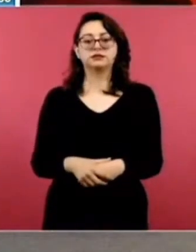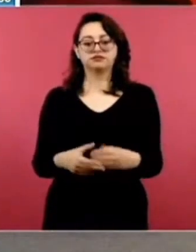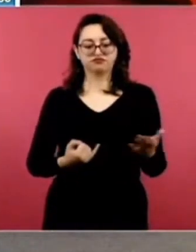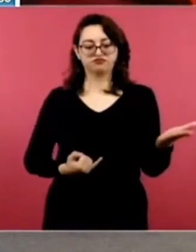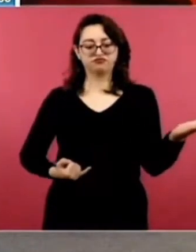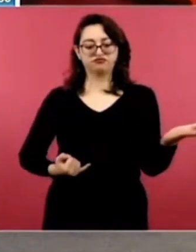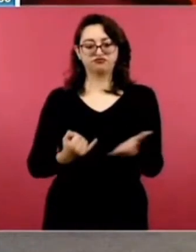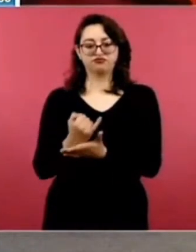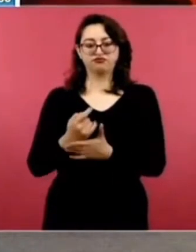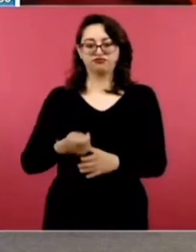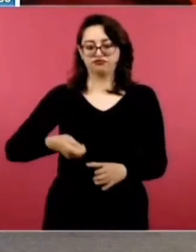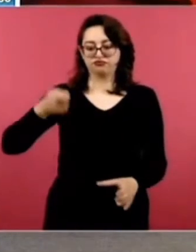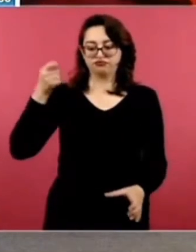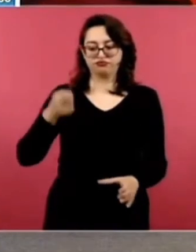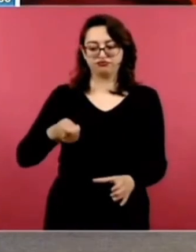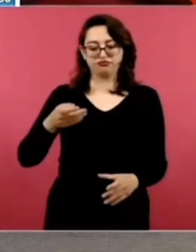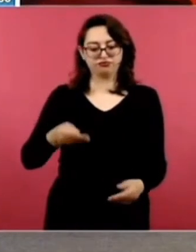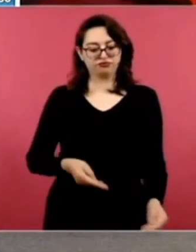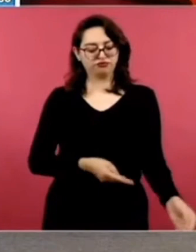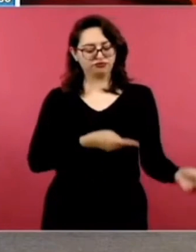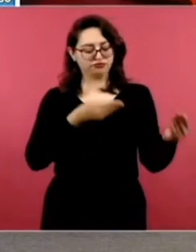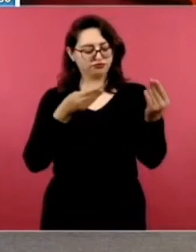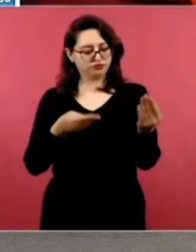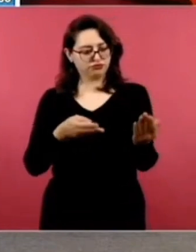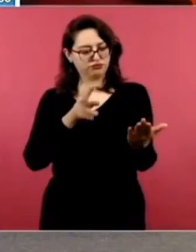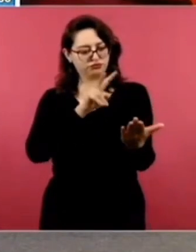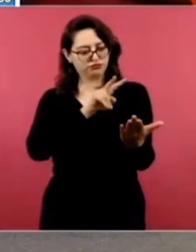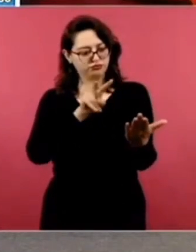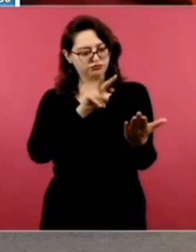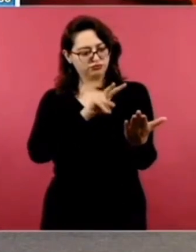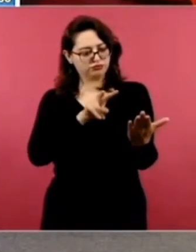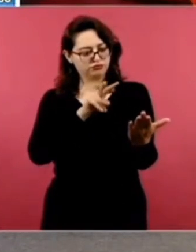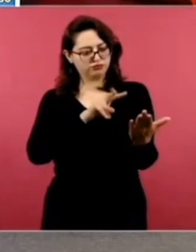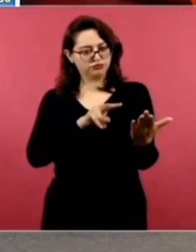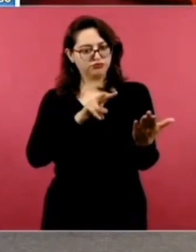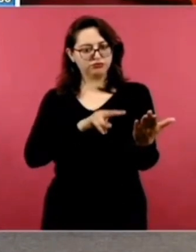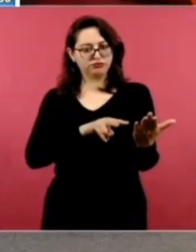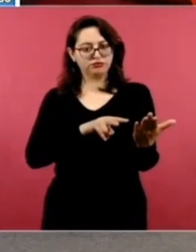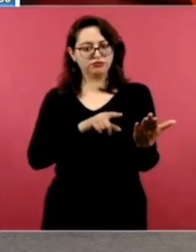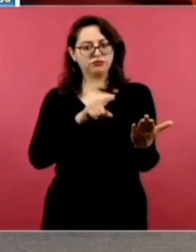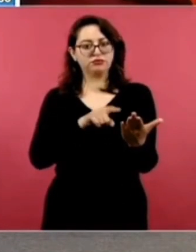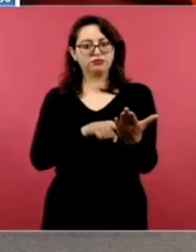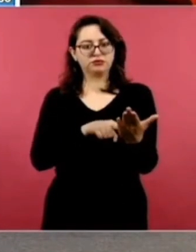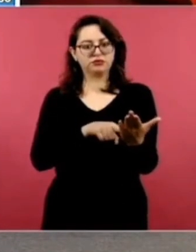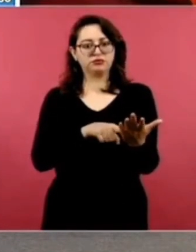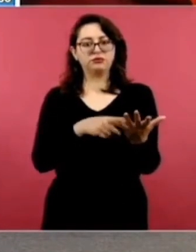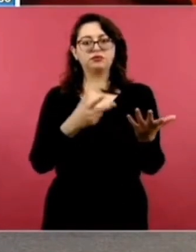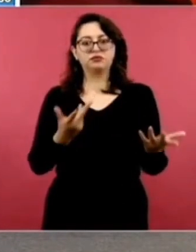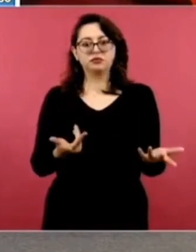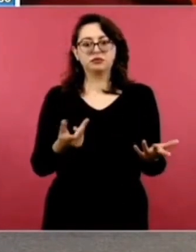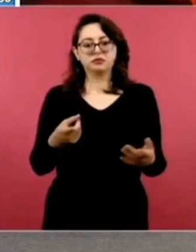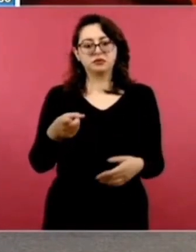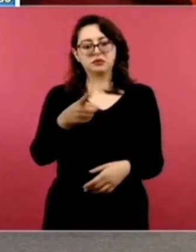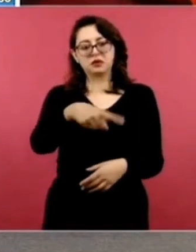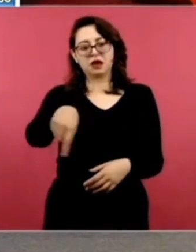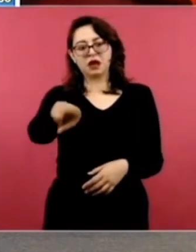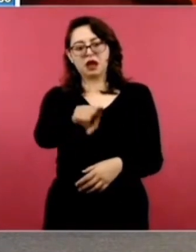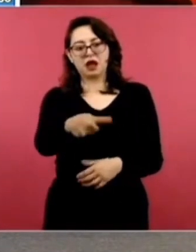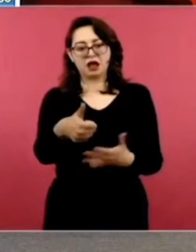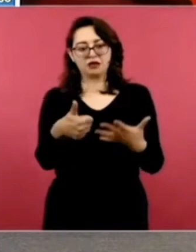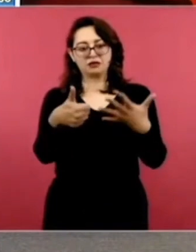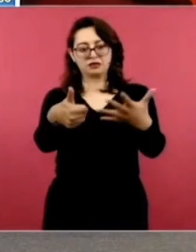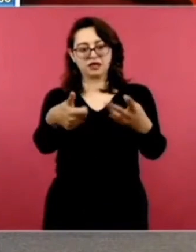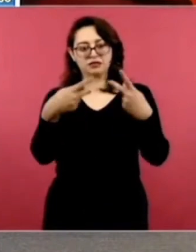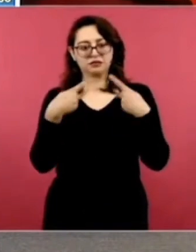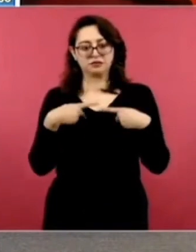la resolución del juez Tavera Villegas, donde hace del conocimiento la sentencia absolutoria a favor de